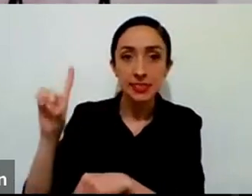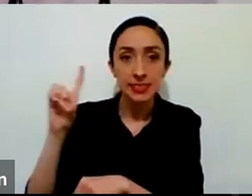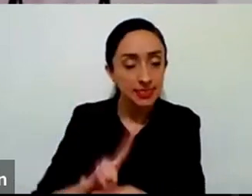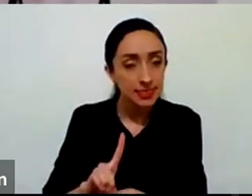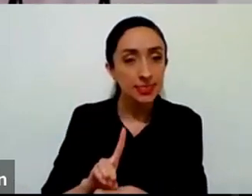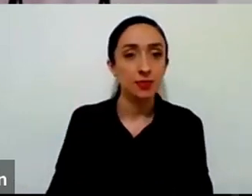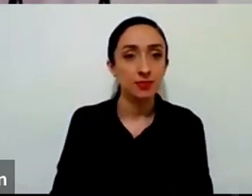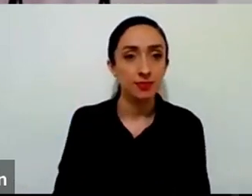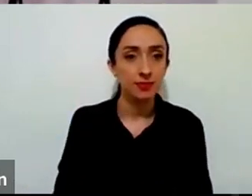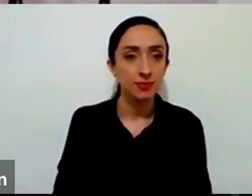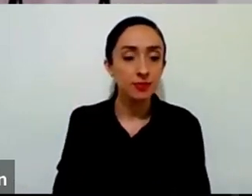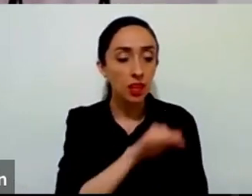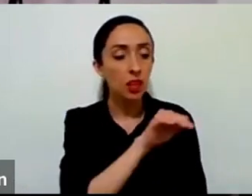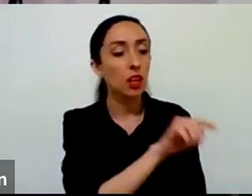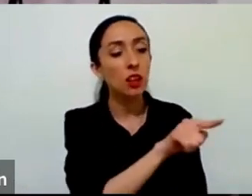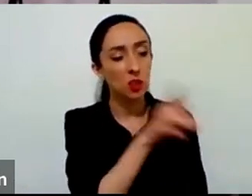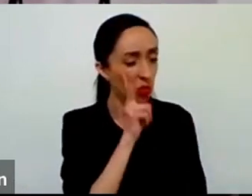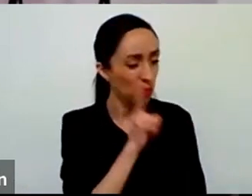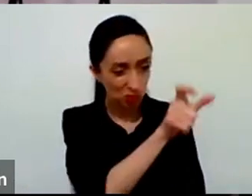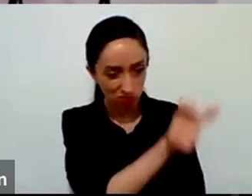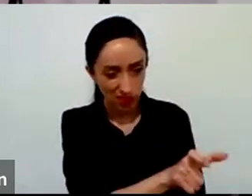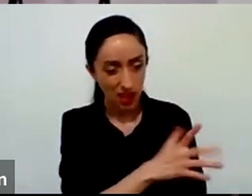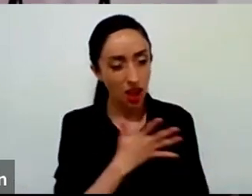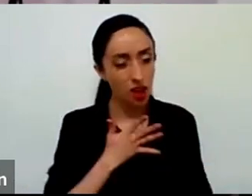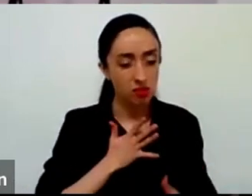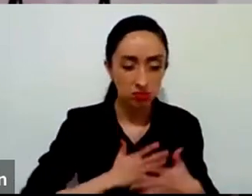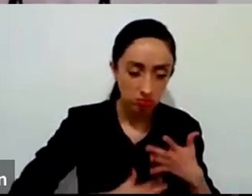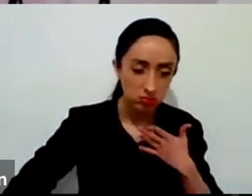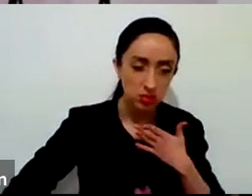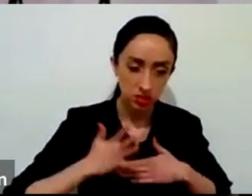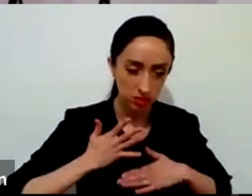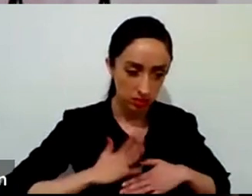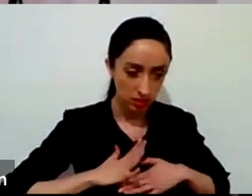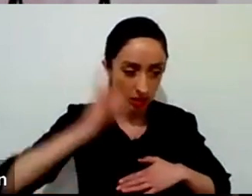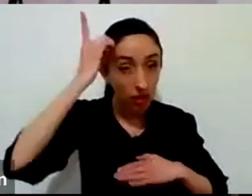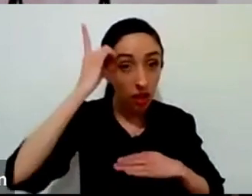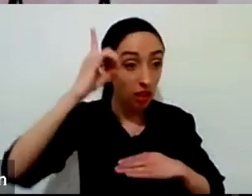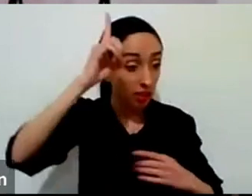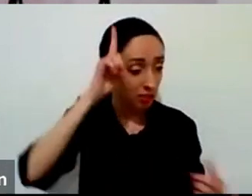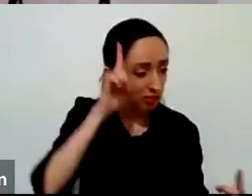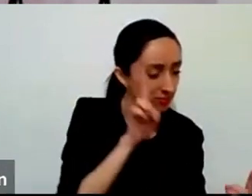tedioso y ahí decirnos no estás solo no estás sola